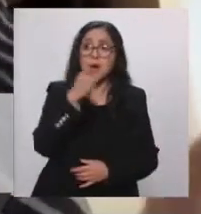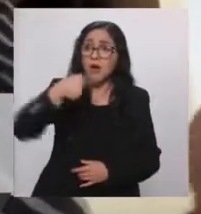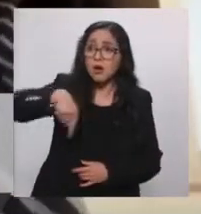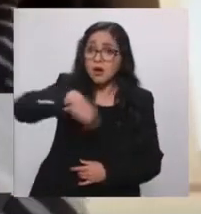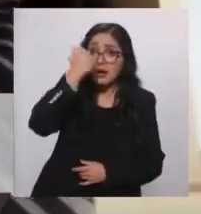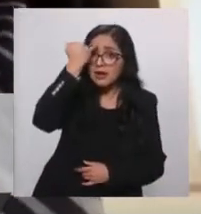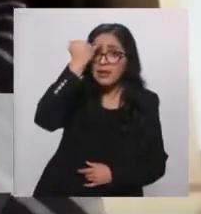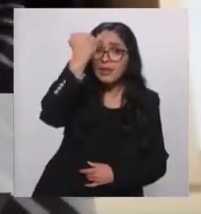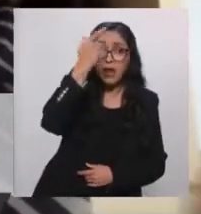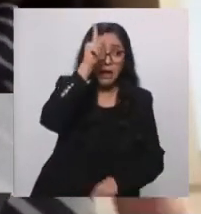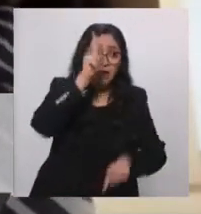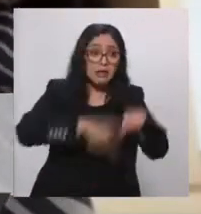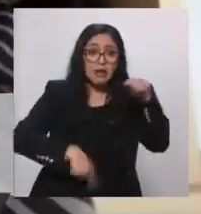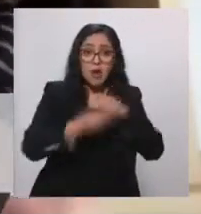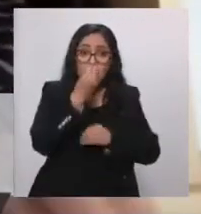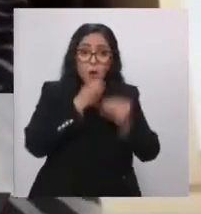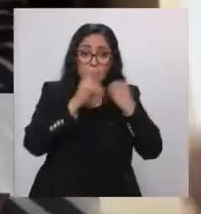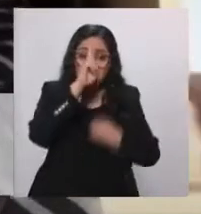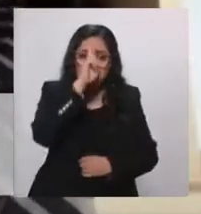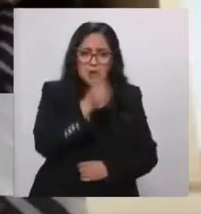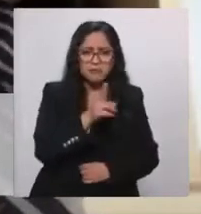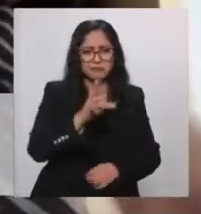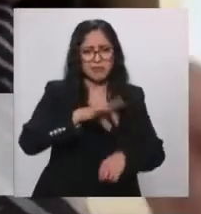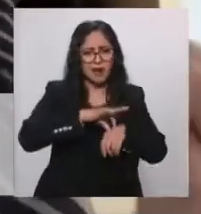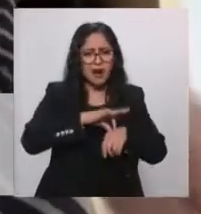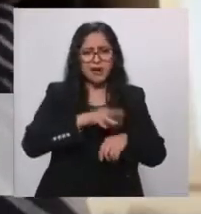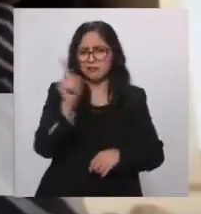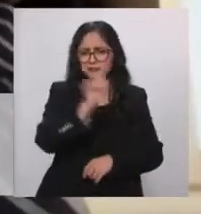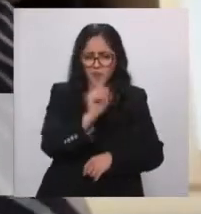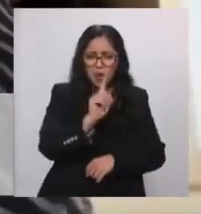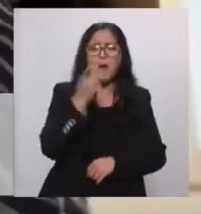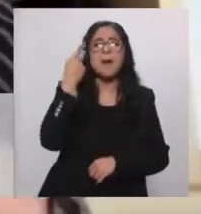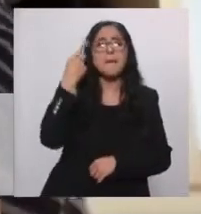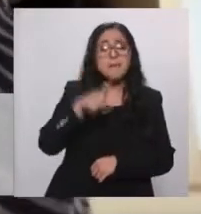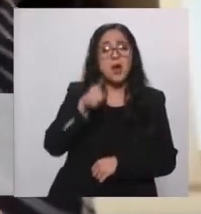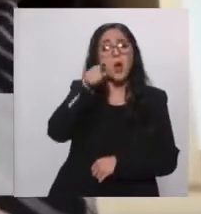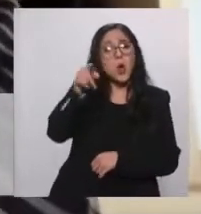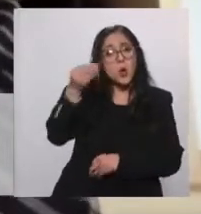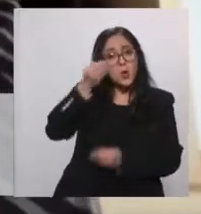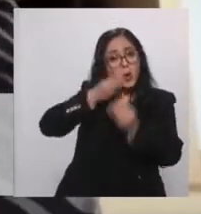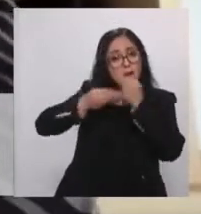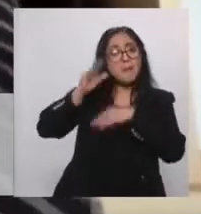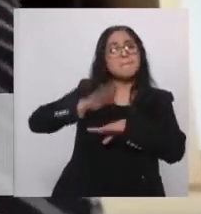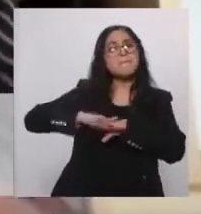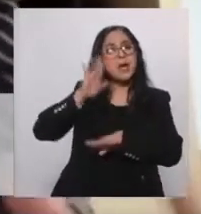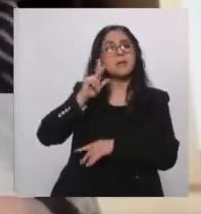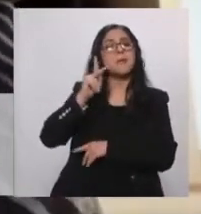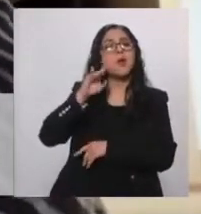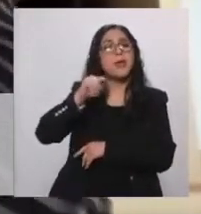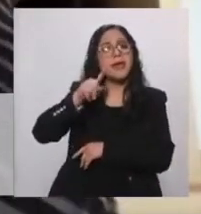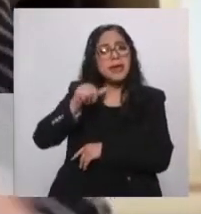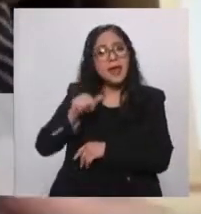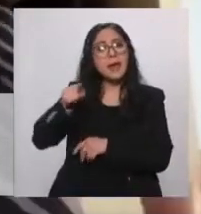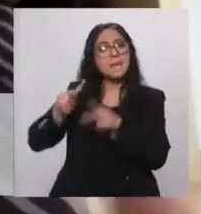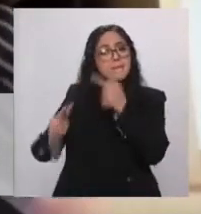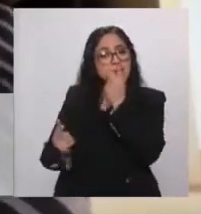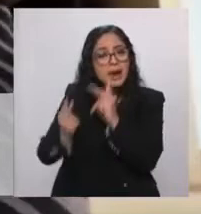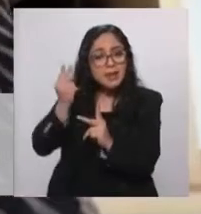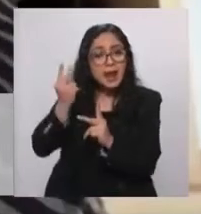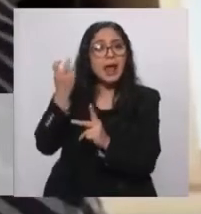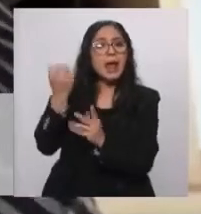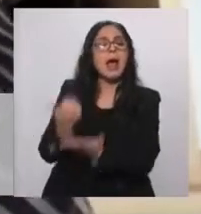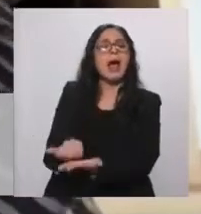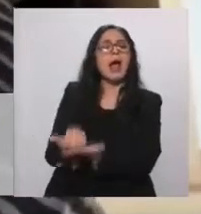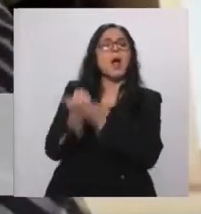incluir más leguminosas, más proteína de origen vegetal, se relaciona también con una mejor salud en todos los